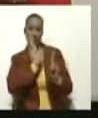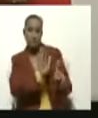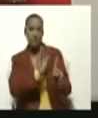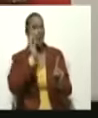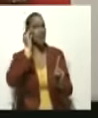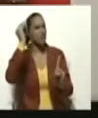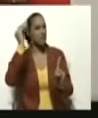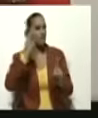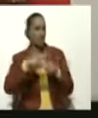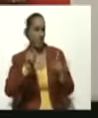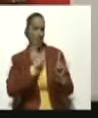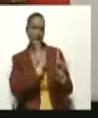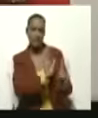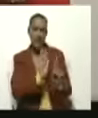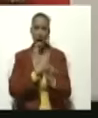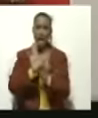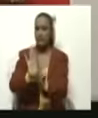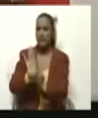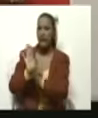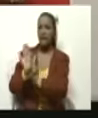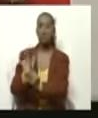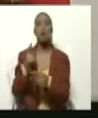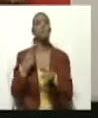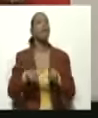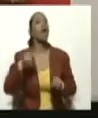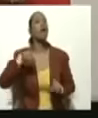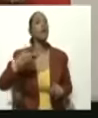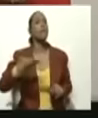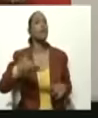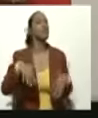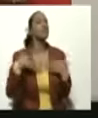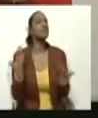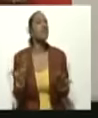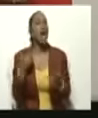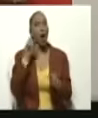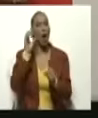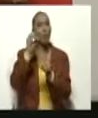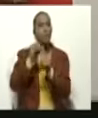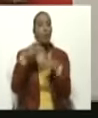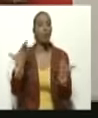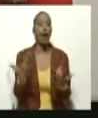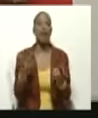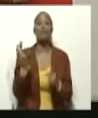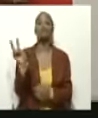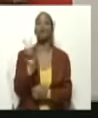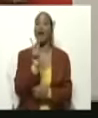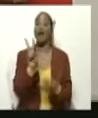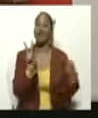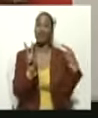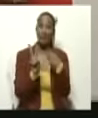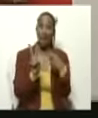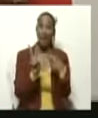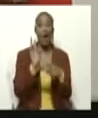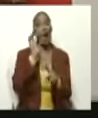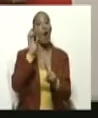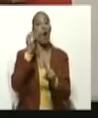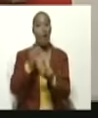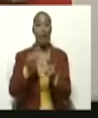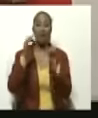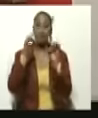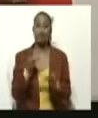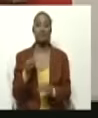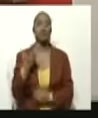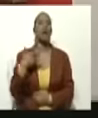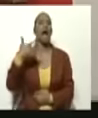social, económica, pero aquí lo que importa es Venezuela. Ya mucho daño se ha hecho en aras de buscar